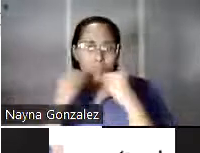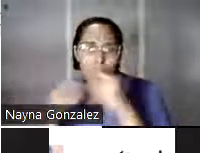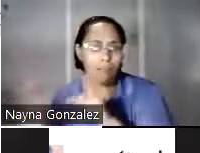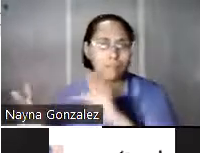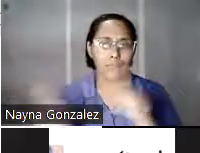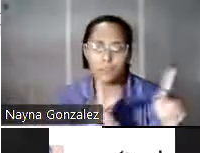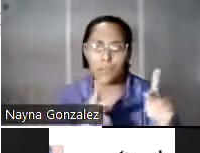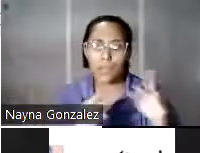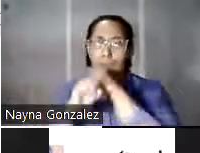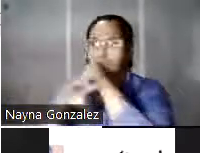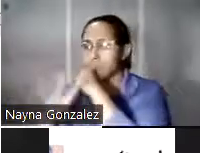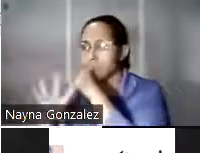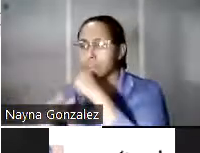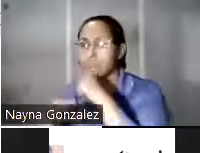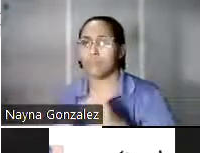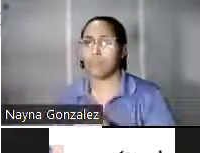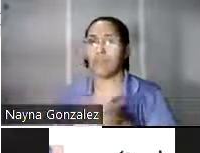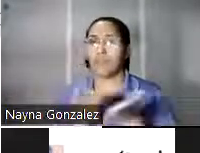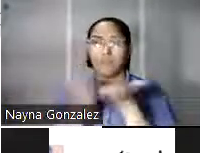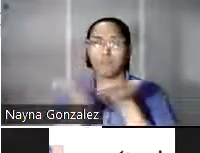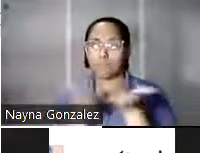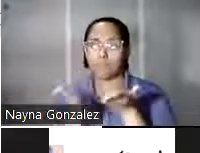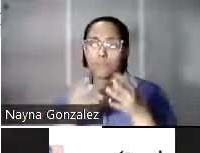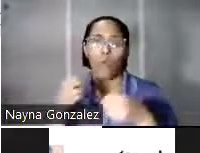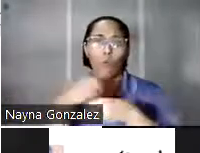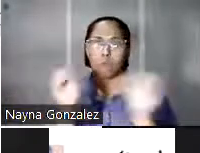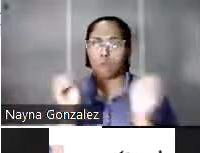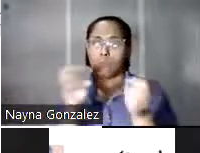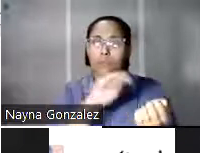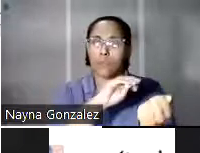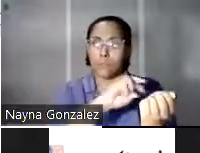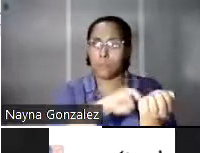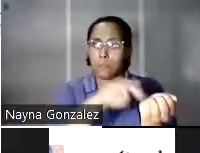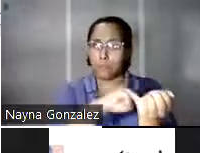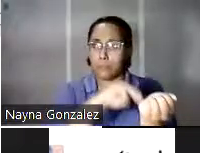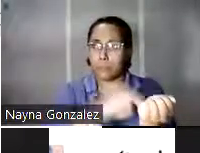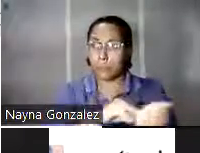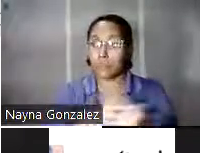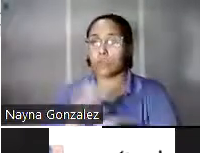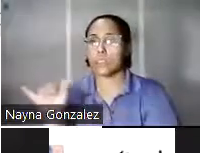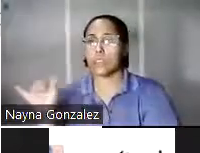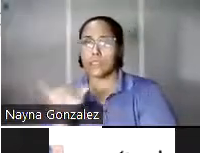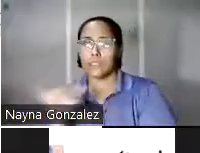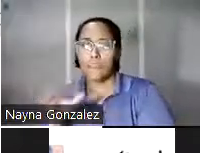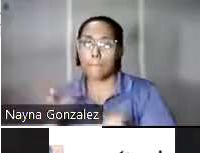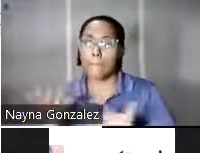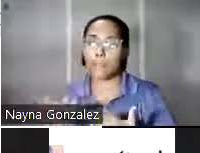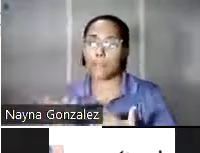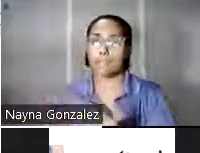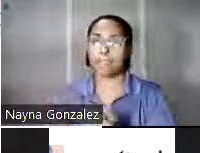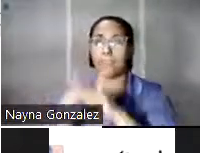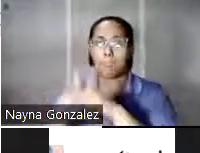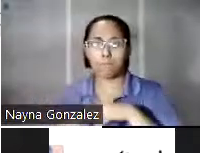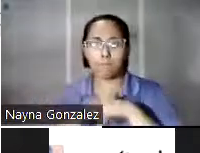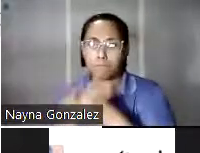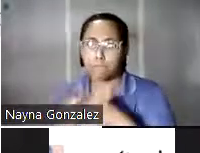anunciar también los servicios de oficinas de médicos o para hacer constar sus iniciativas filantrópicas